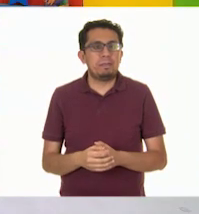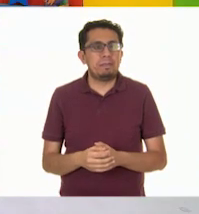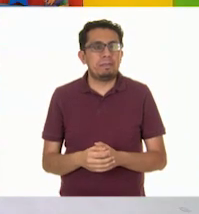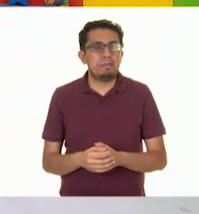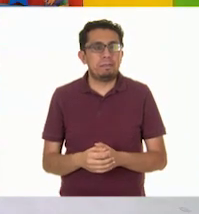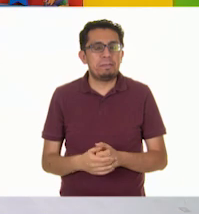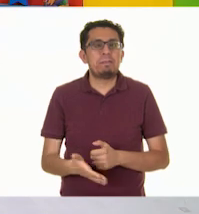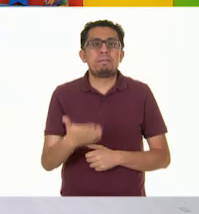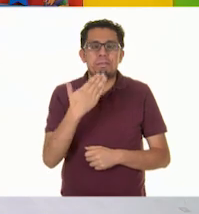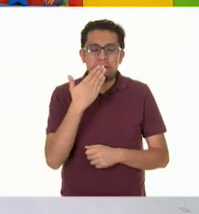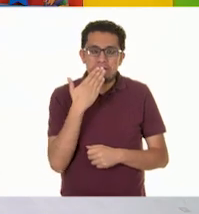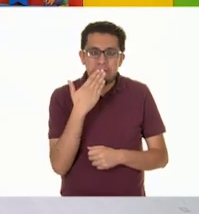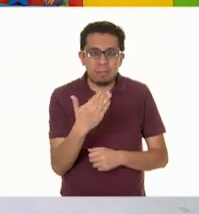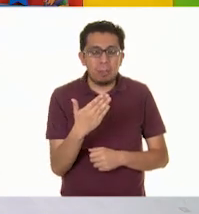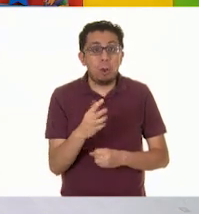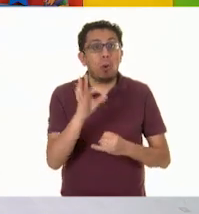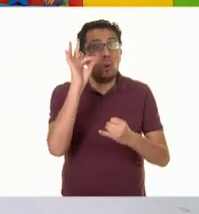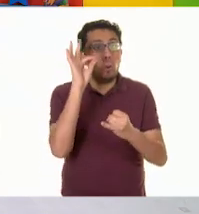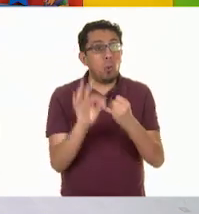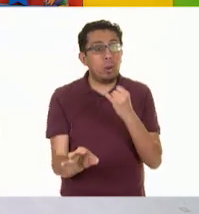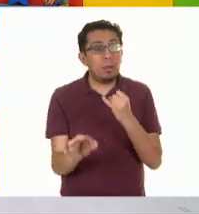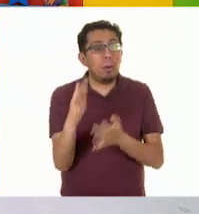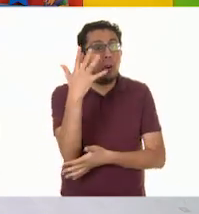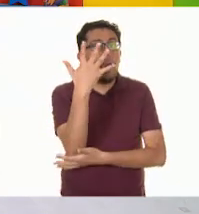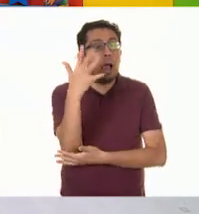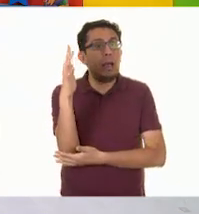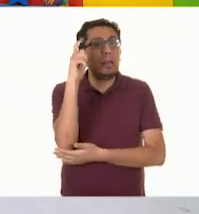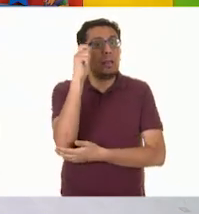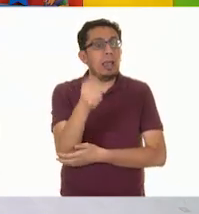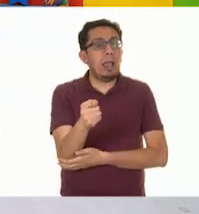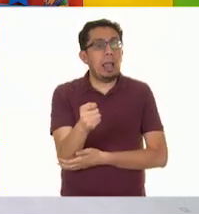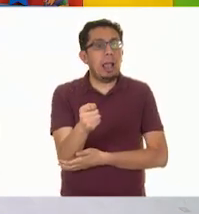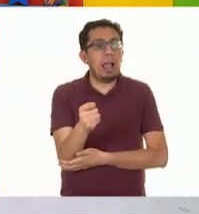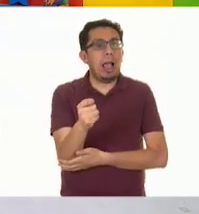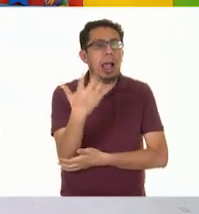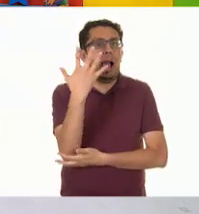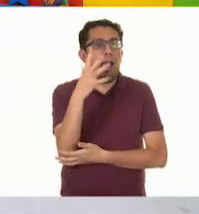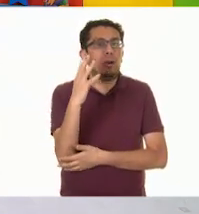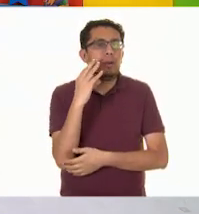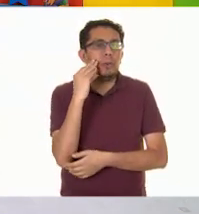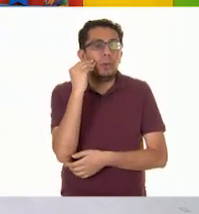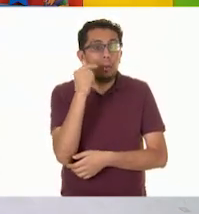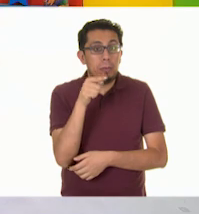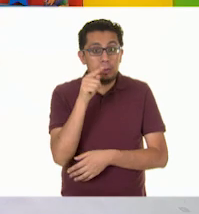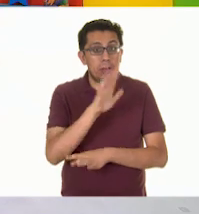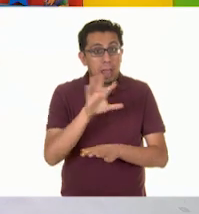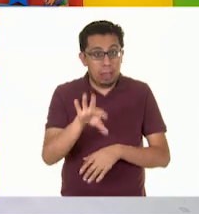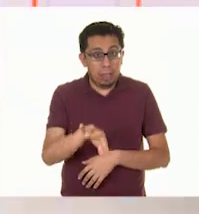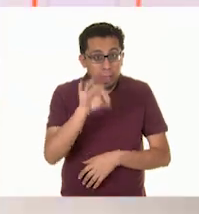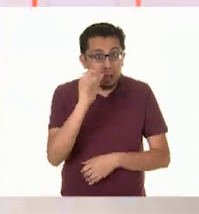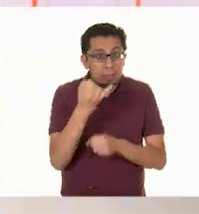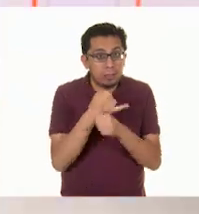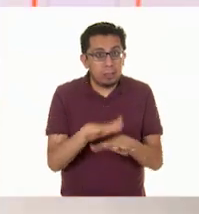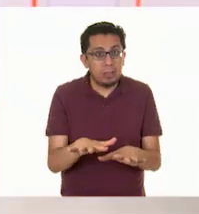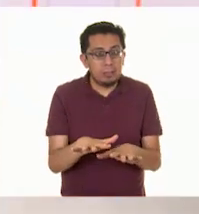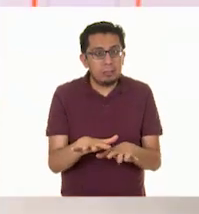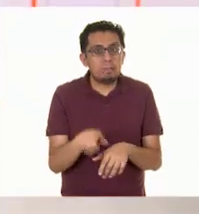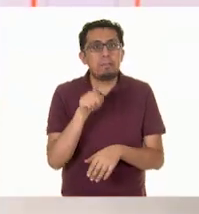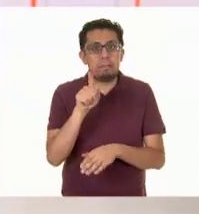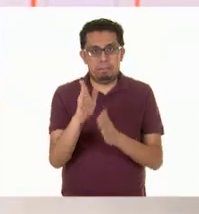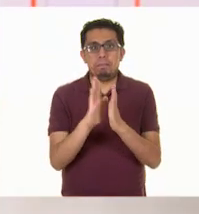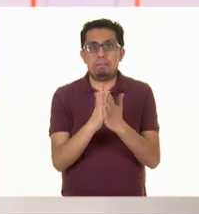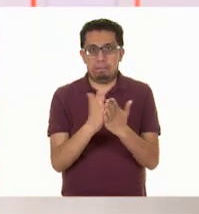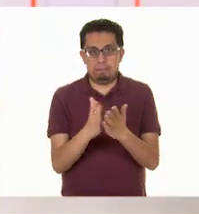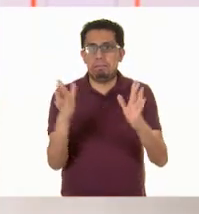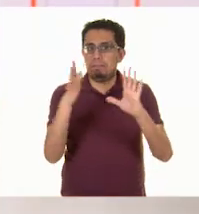Bien, Ana. Vamos con el último árbol que es el limonero. ¿Encontraste información? Sí. En este libro